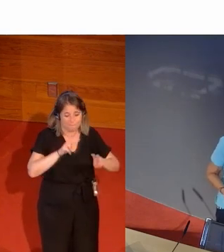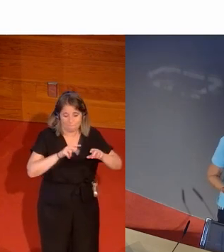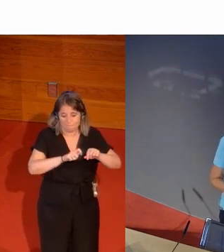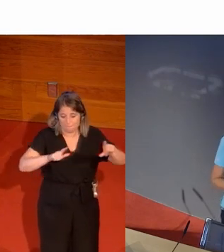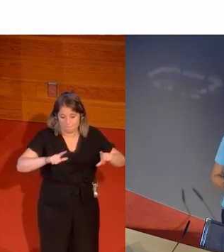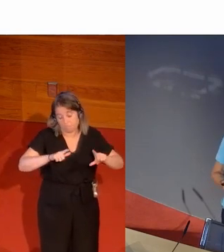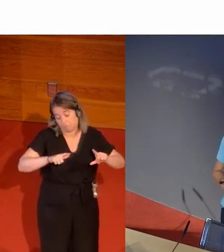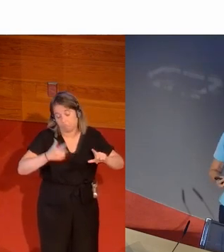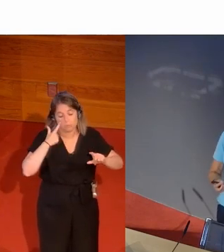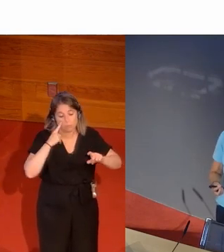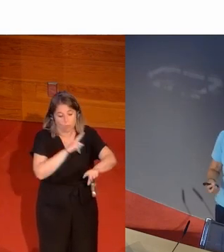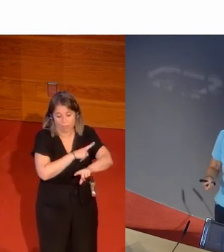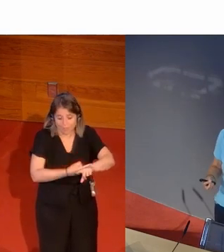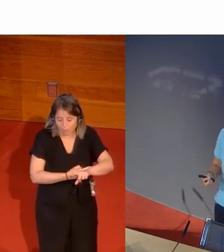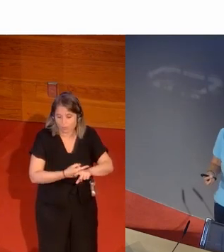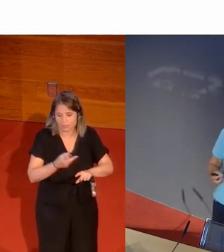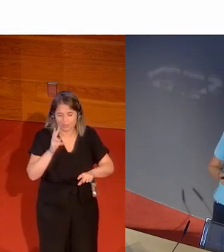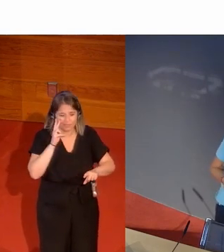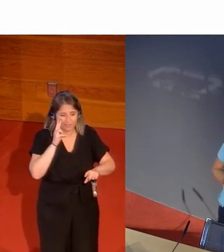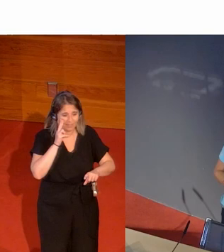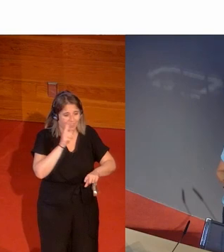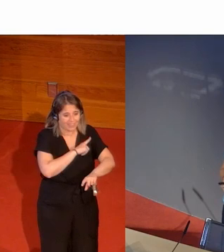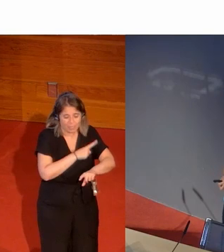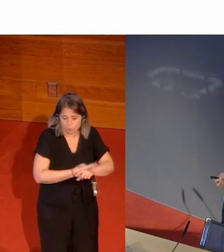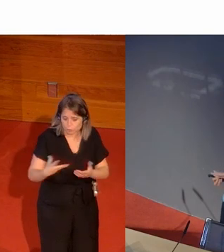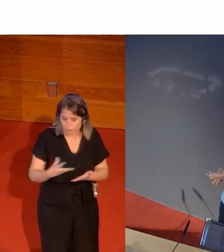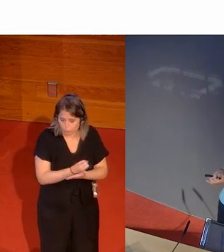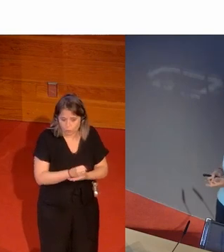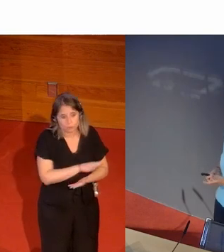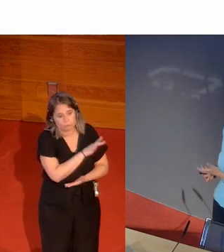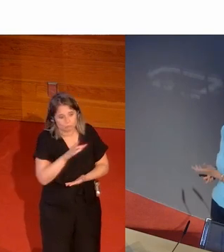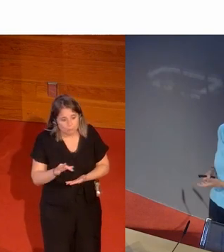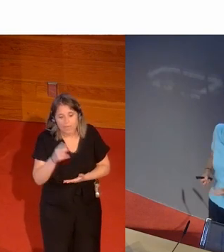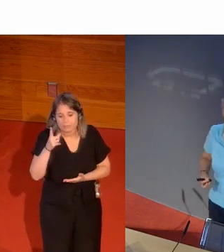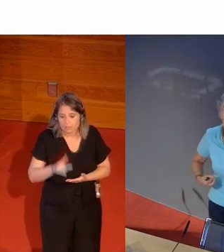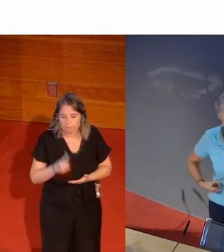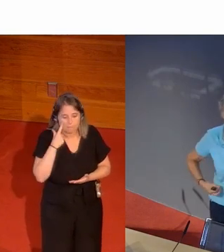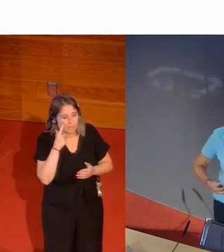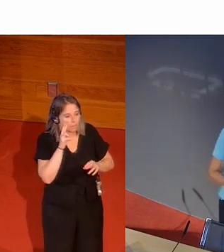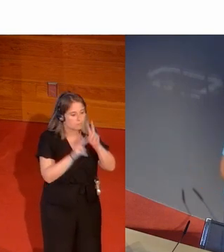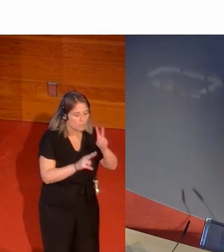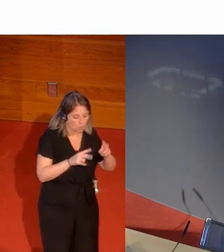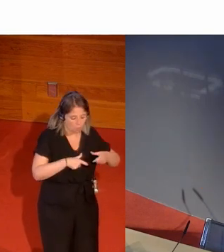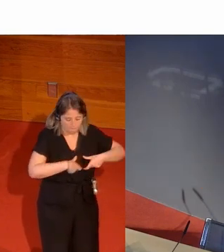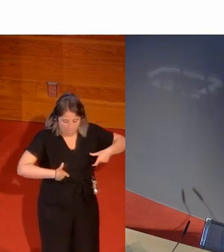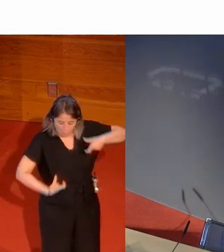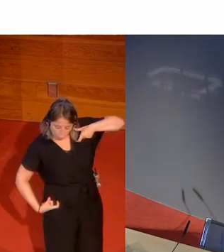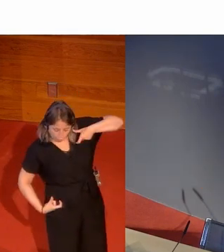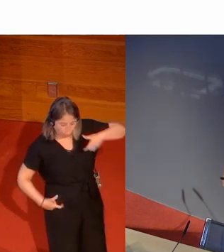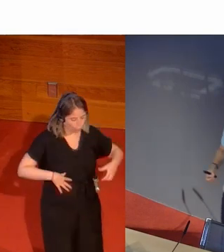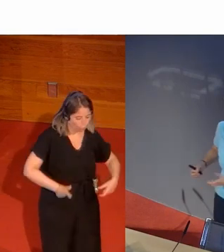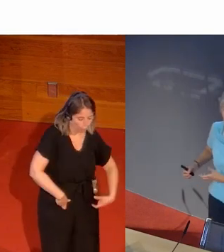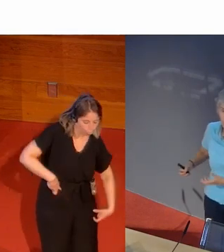sobra porque el deporte te va a facilitar esos planos de deporte pero también te van a facilitar los planos de un bañador que se corre o